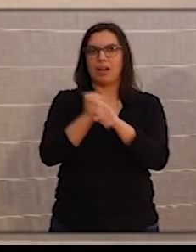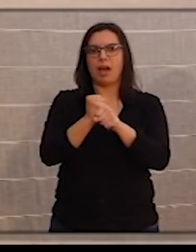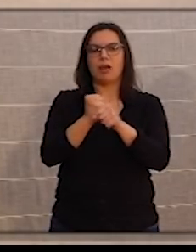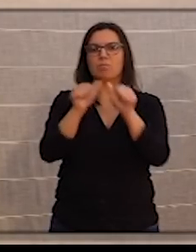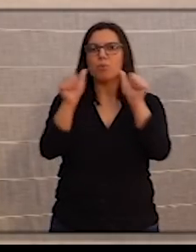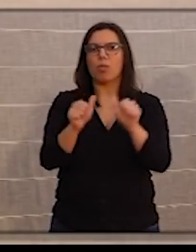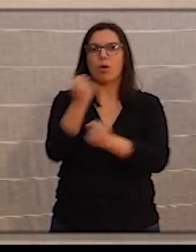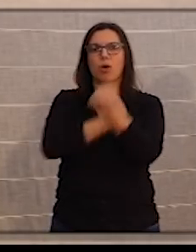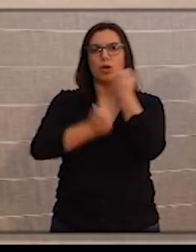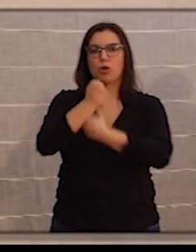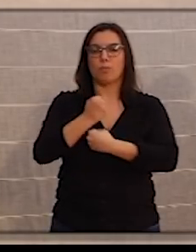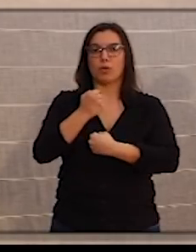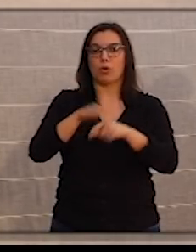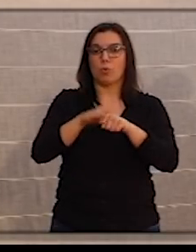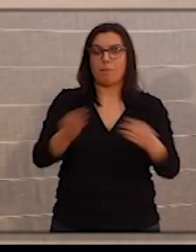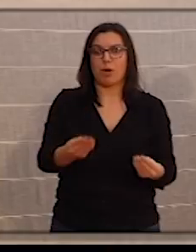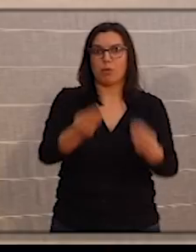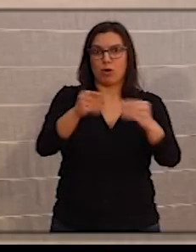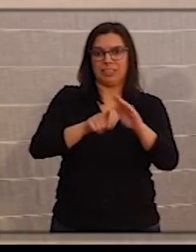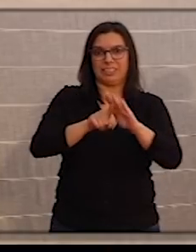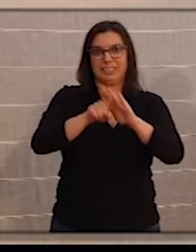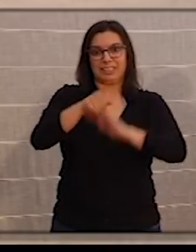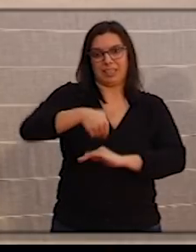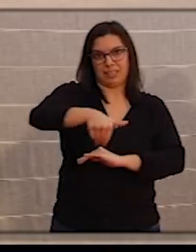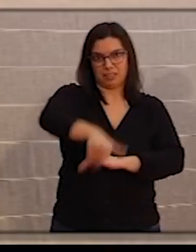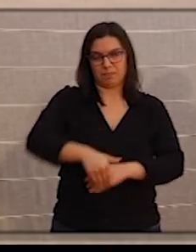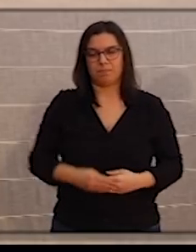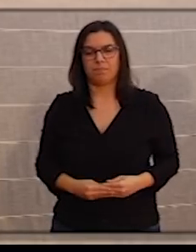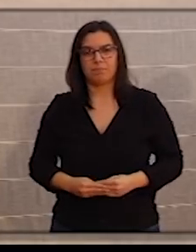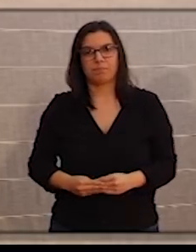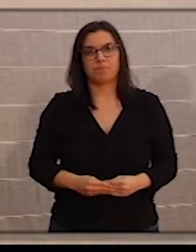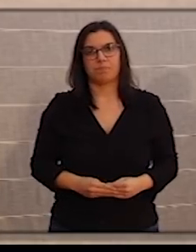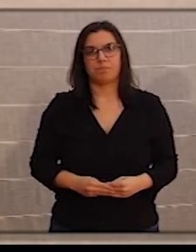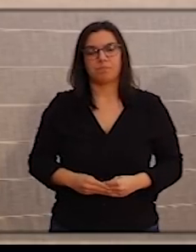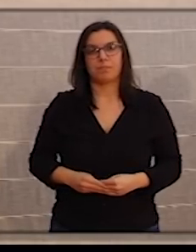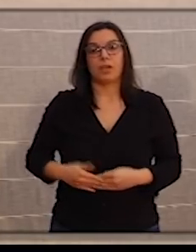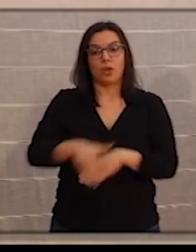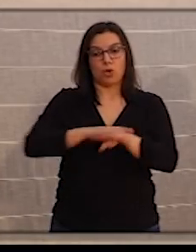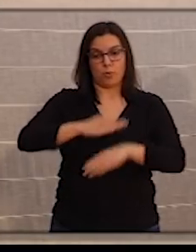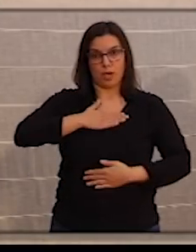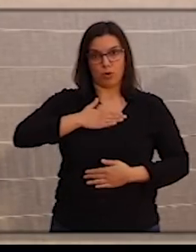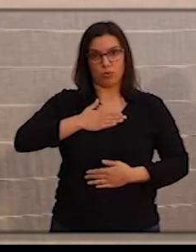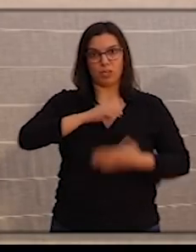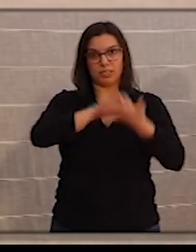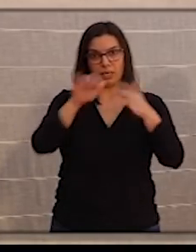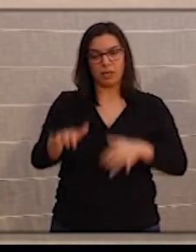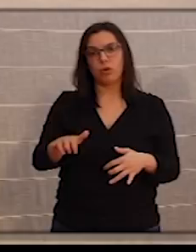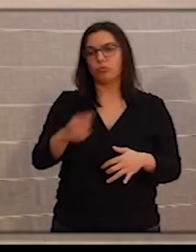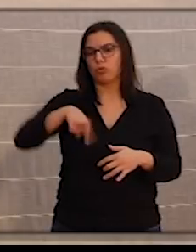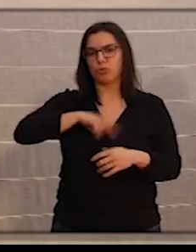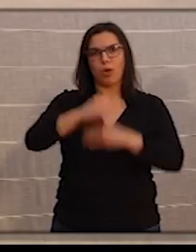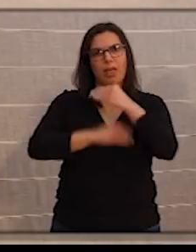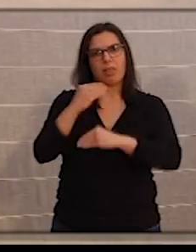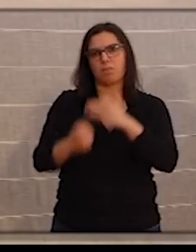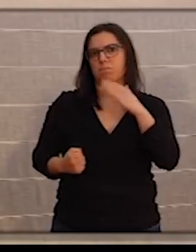económico de recuperación de nuestro país. Desde el Gobierno que presido vamos a hacer todo lo que esté en nuestra mano